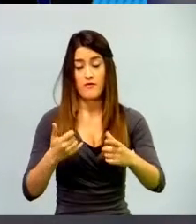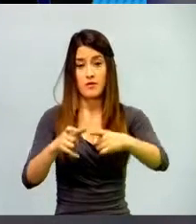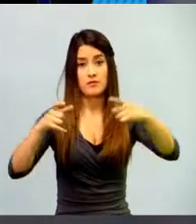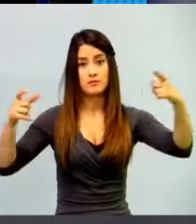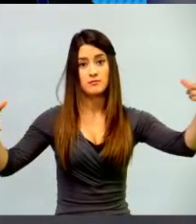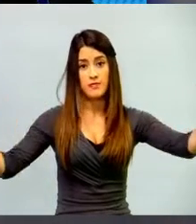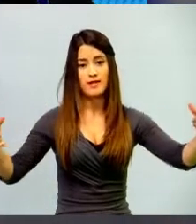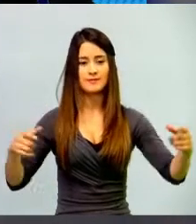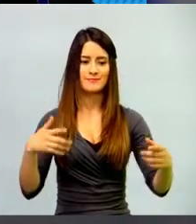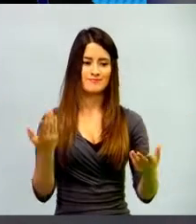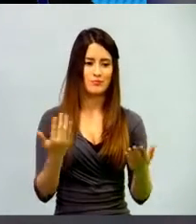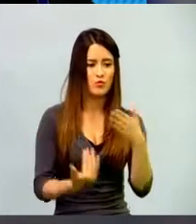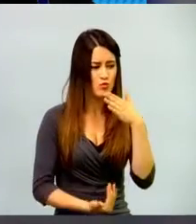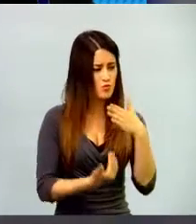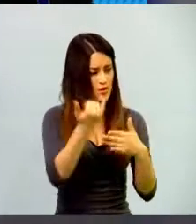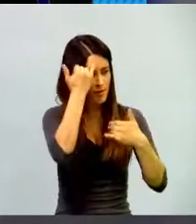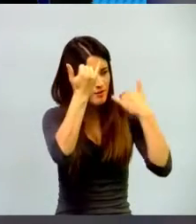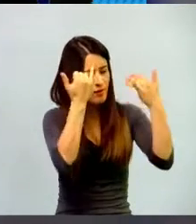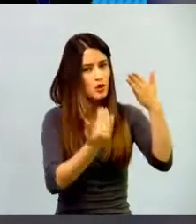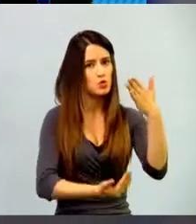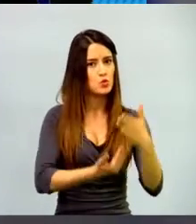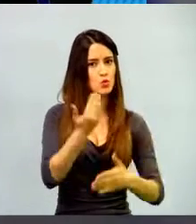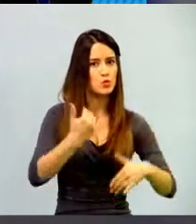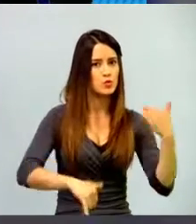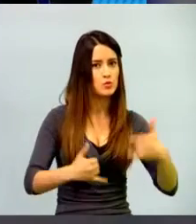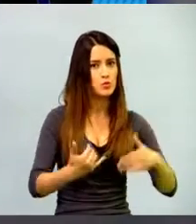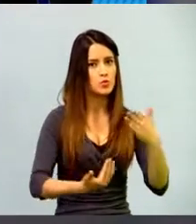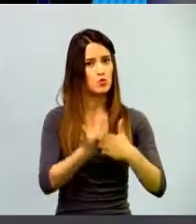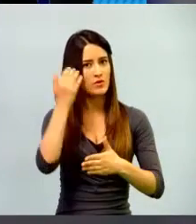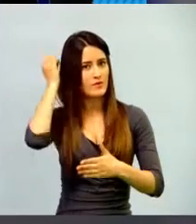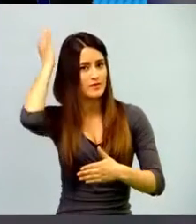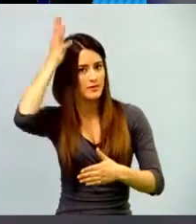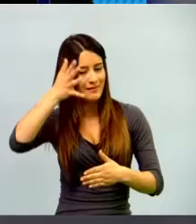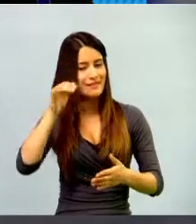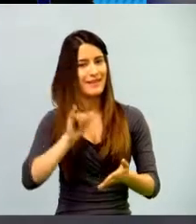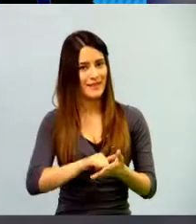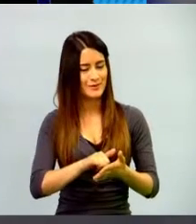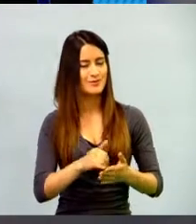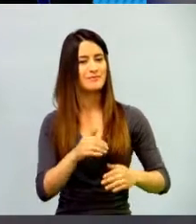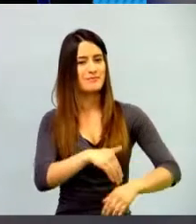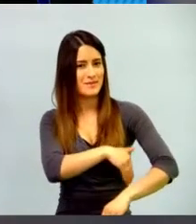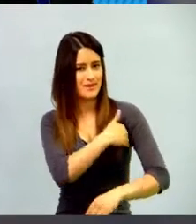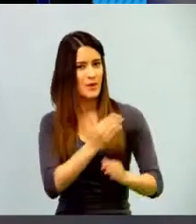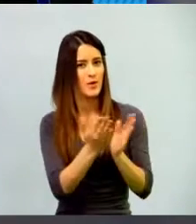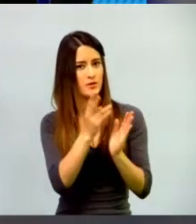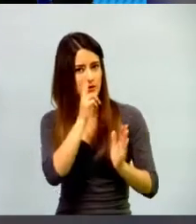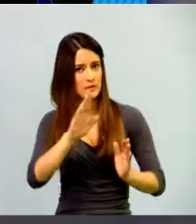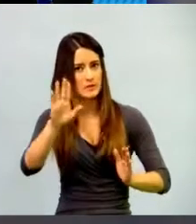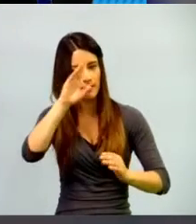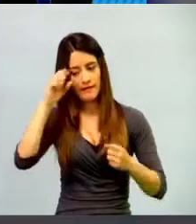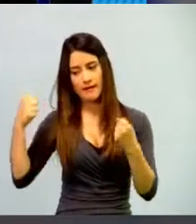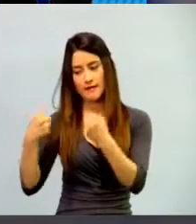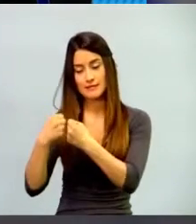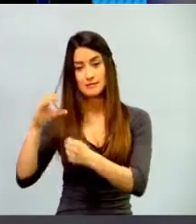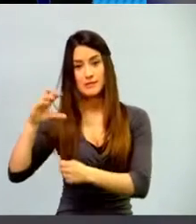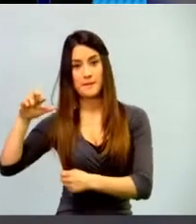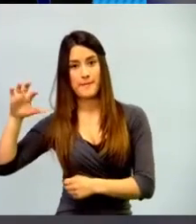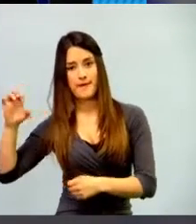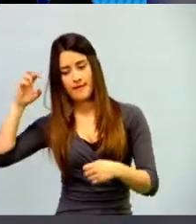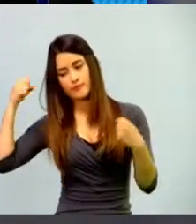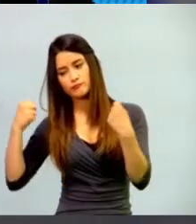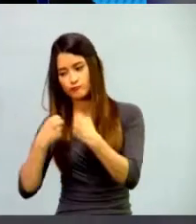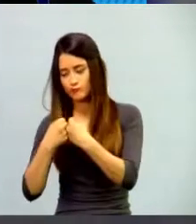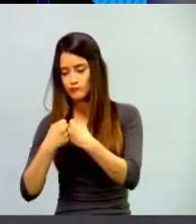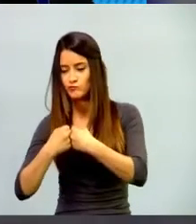docentes y como Ministerio de Educación Nacional en alianza con CPE quienes estamos trabajando para mejorar todos esos